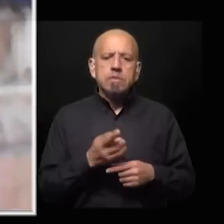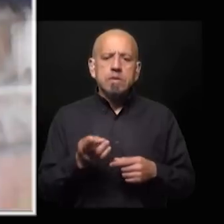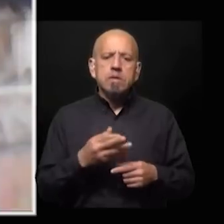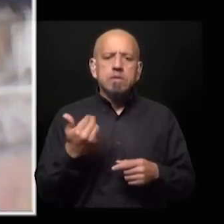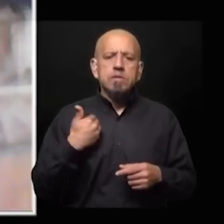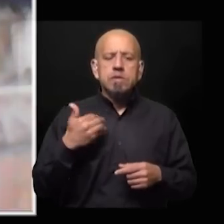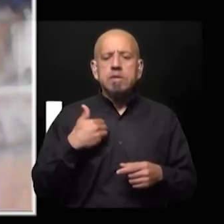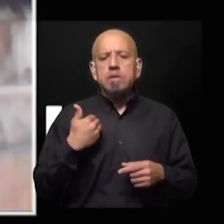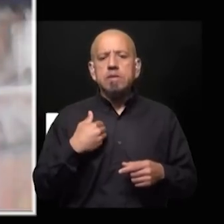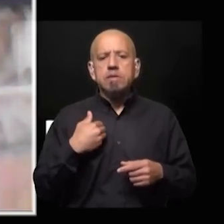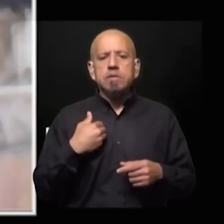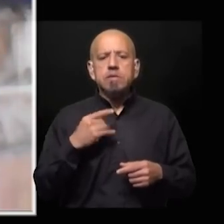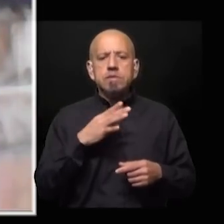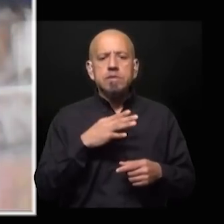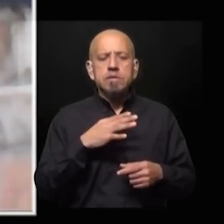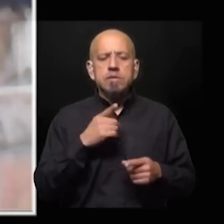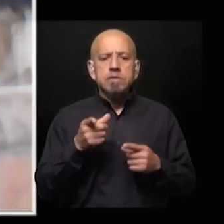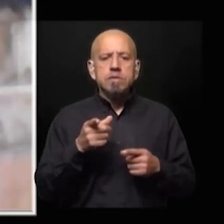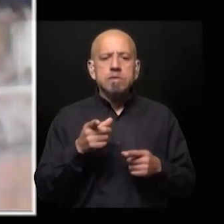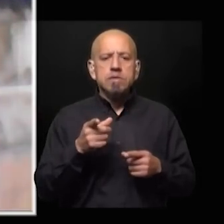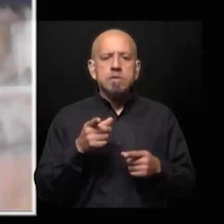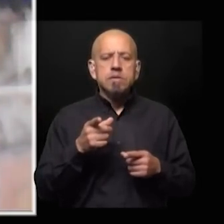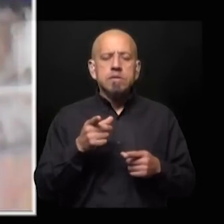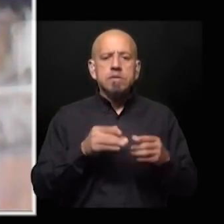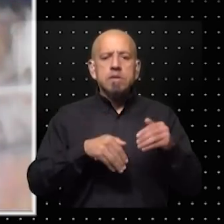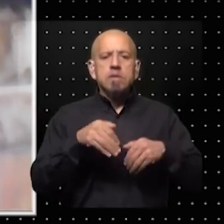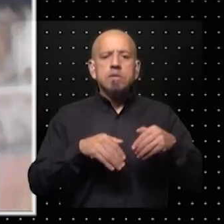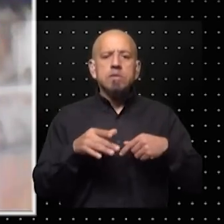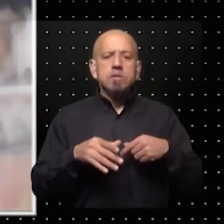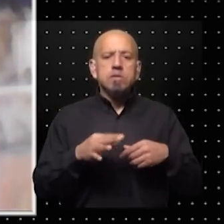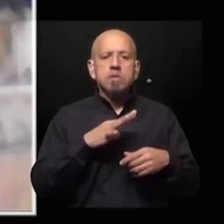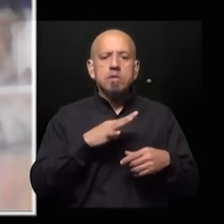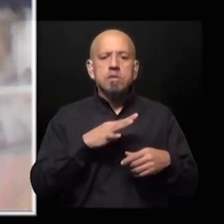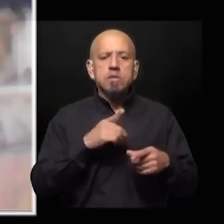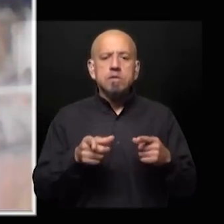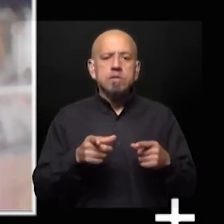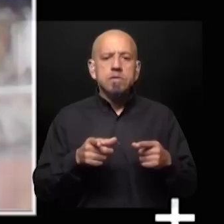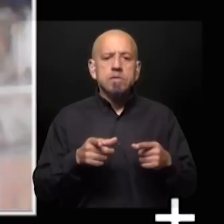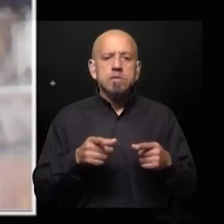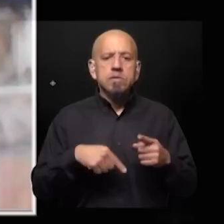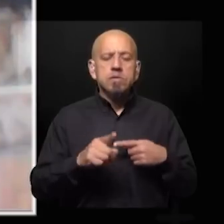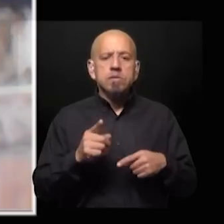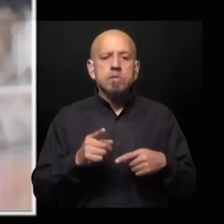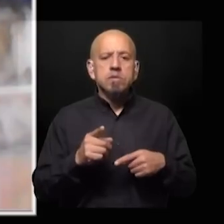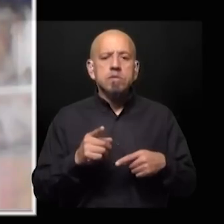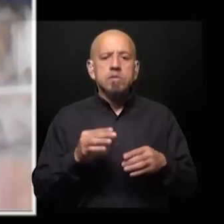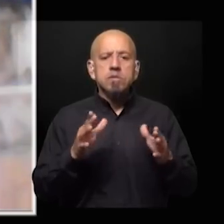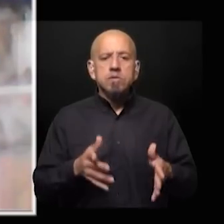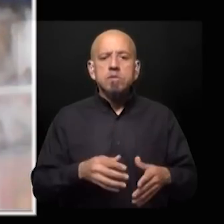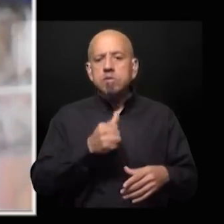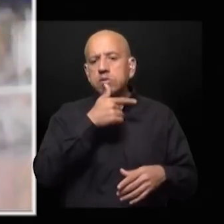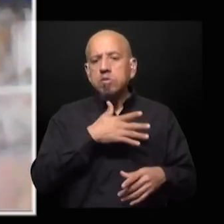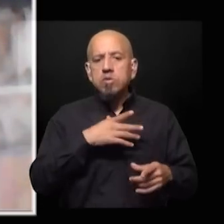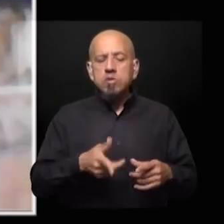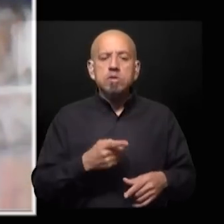Argentina que es que hubo elecciones en muchas de las provincias y hay récord de baja participación histórico